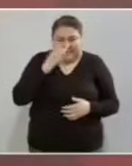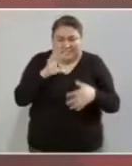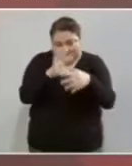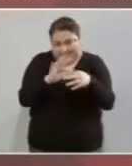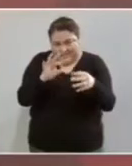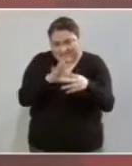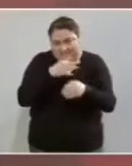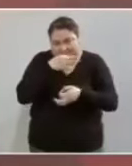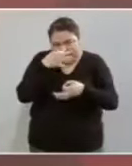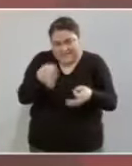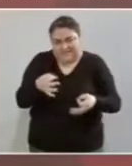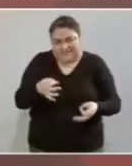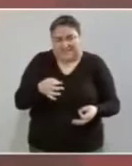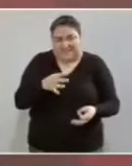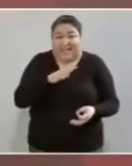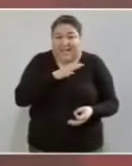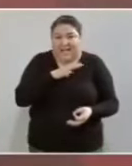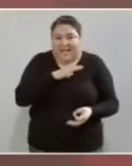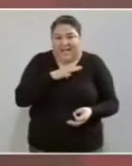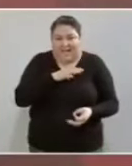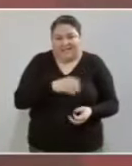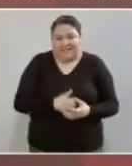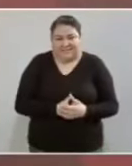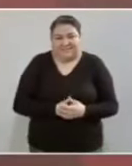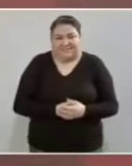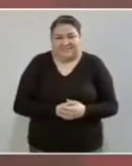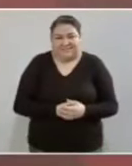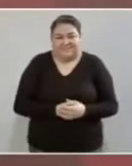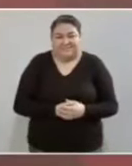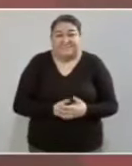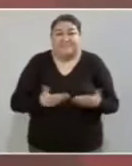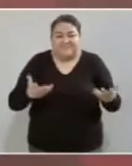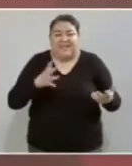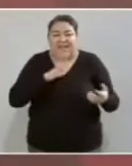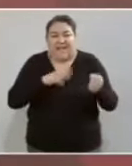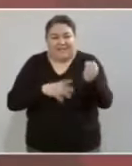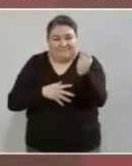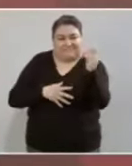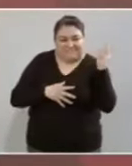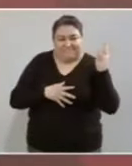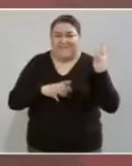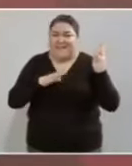hay tela de dónde cortar.